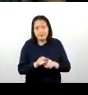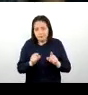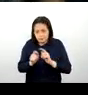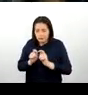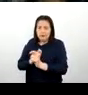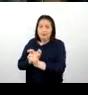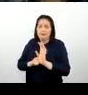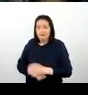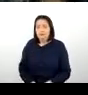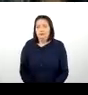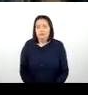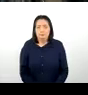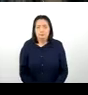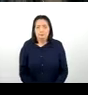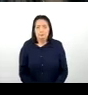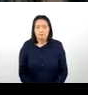¿no?